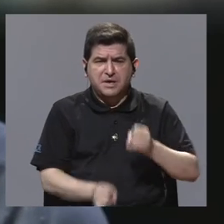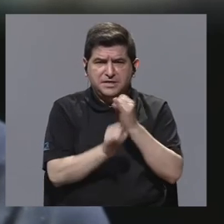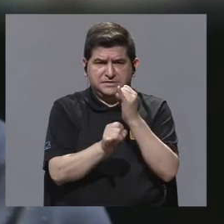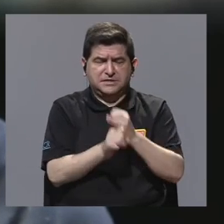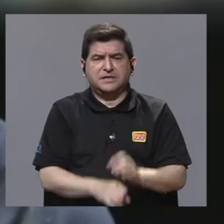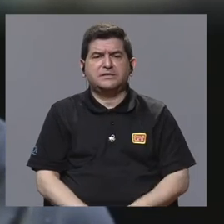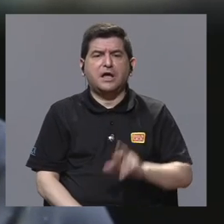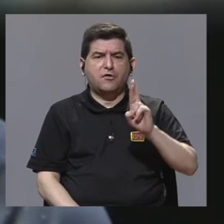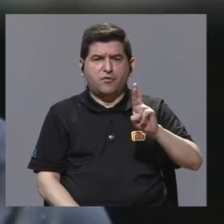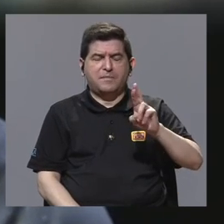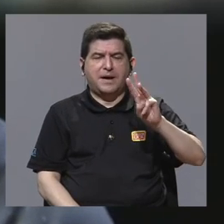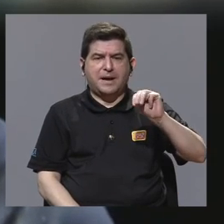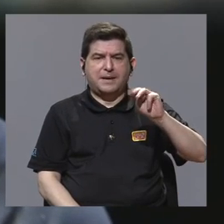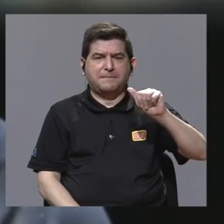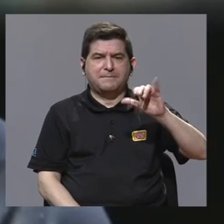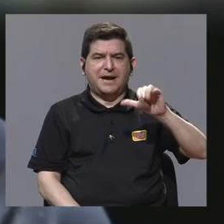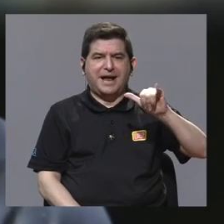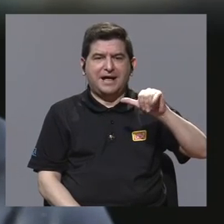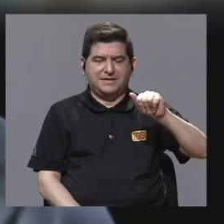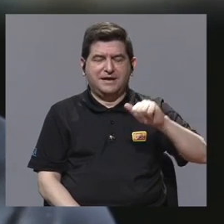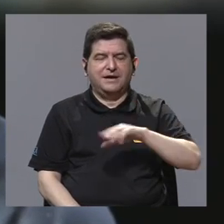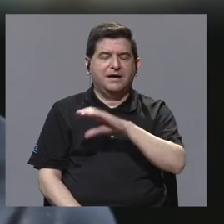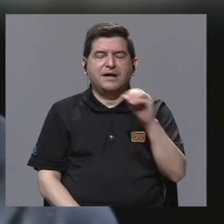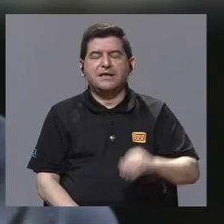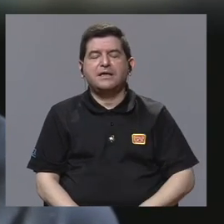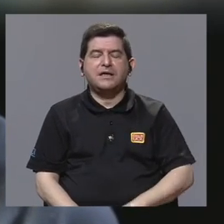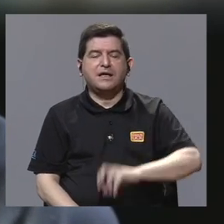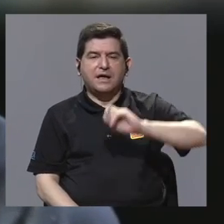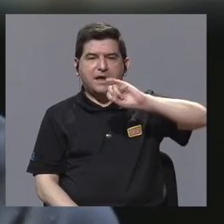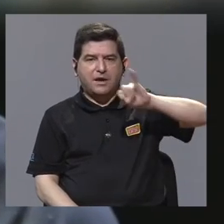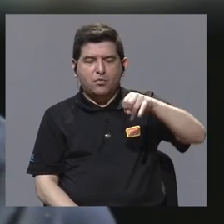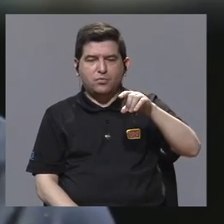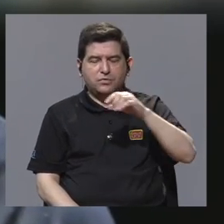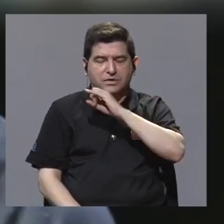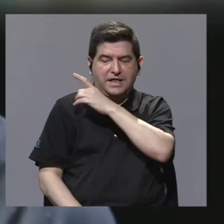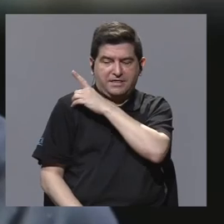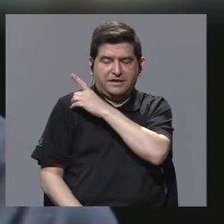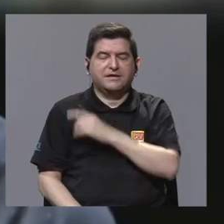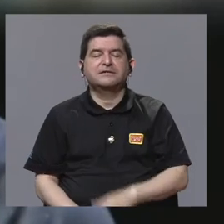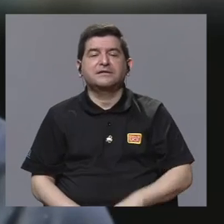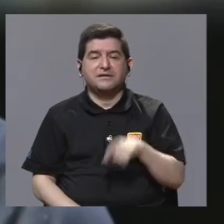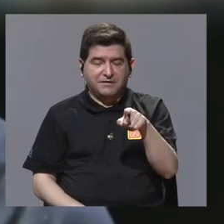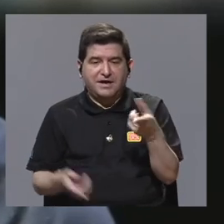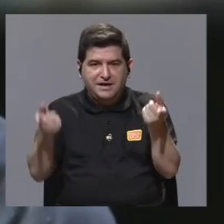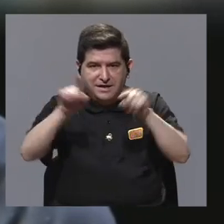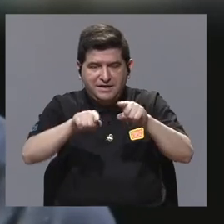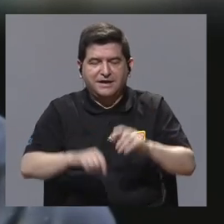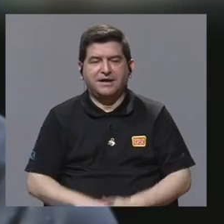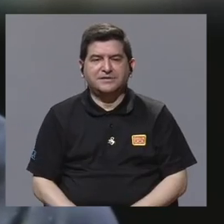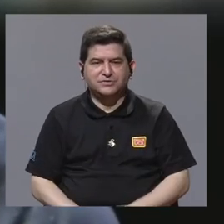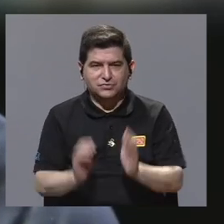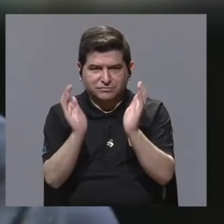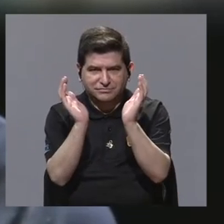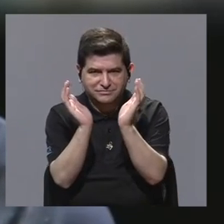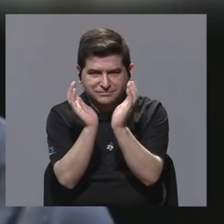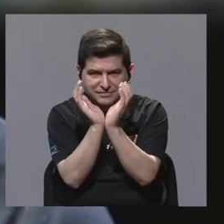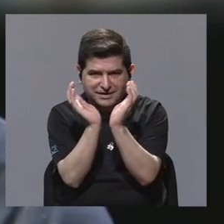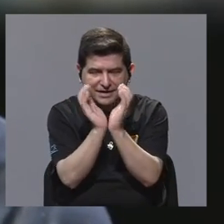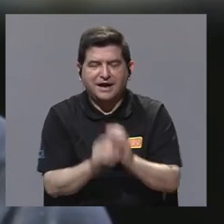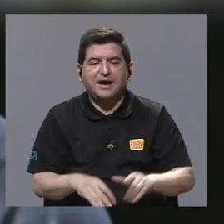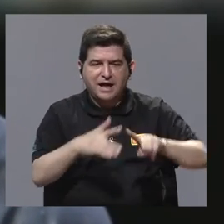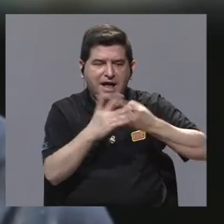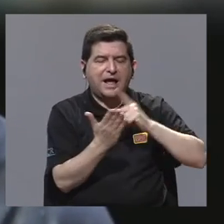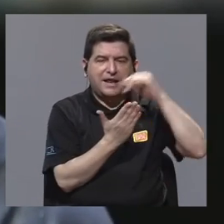Ejecutivo, don Román Macaya, y de la Junta Directiva también de la caja en este proyecto, desde que se inició.